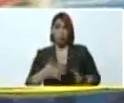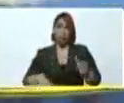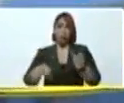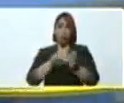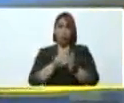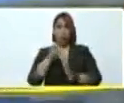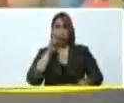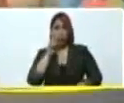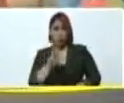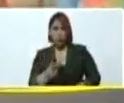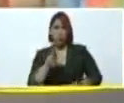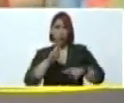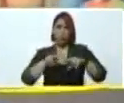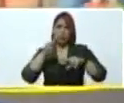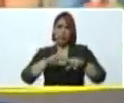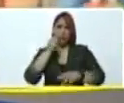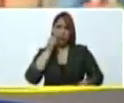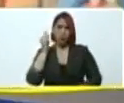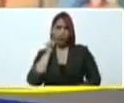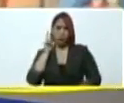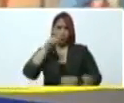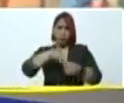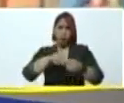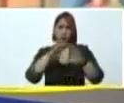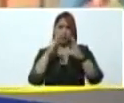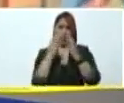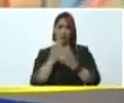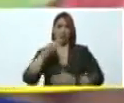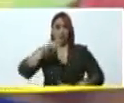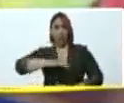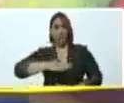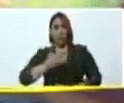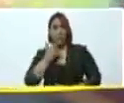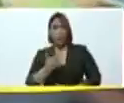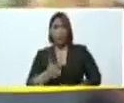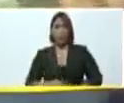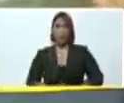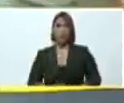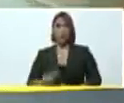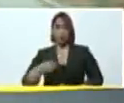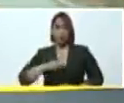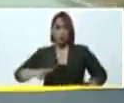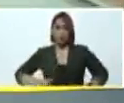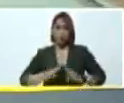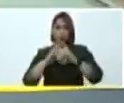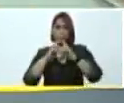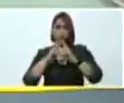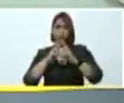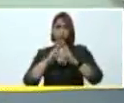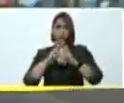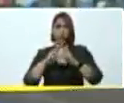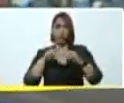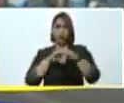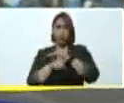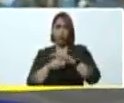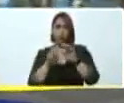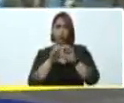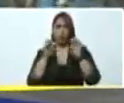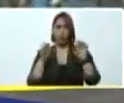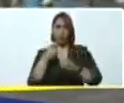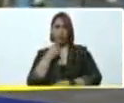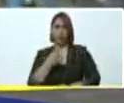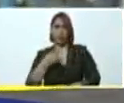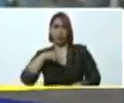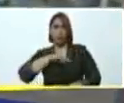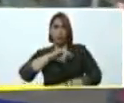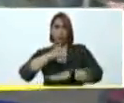niños y nuestras niñas a clases. Hoy podemos decir que nos encontramos en este complejo educativo, como lo decía nuestra